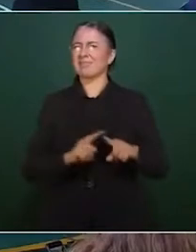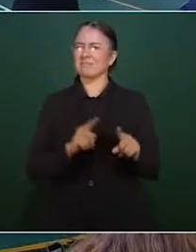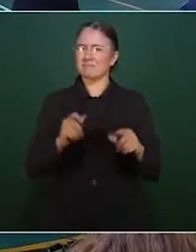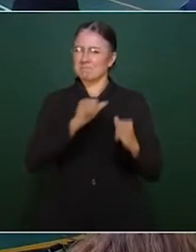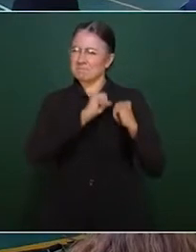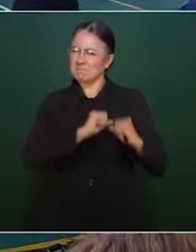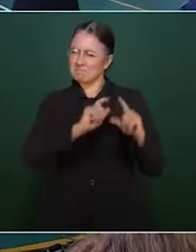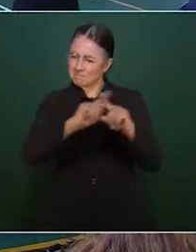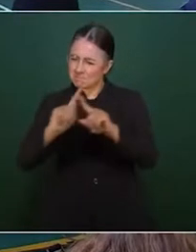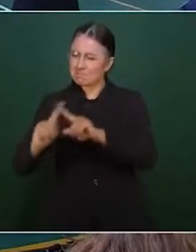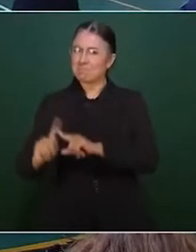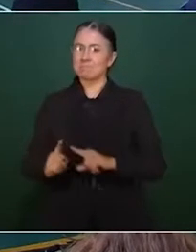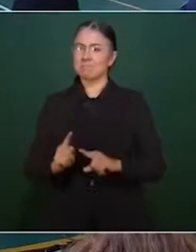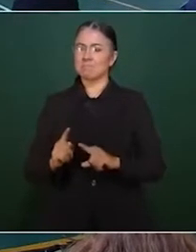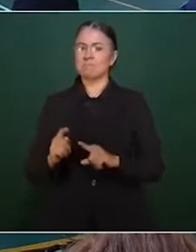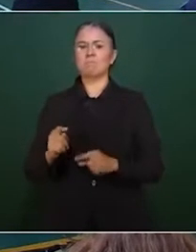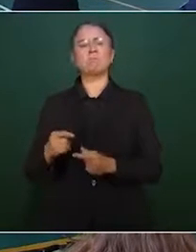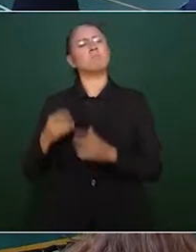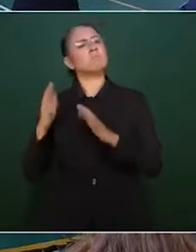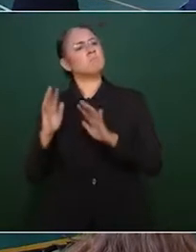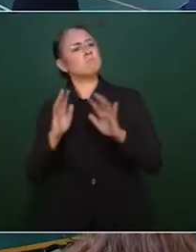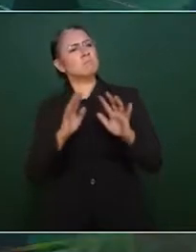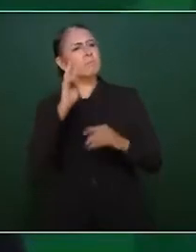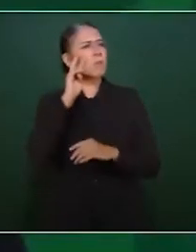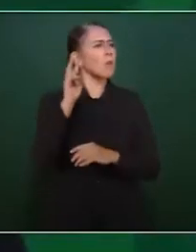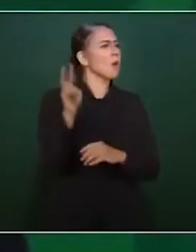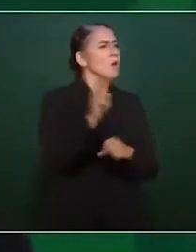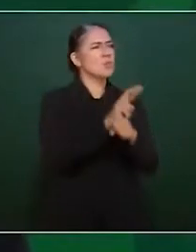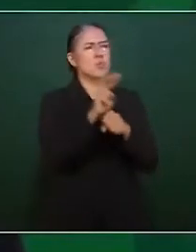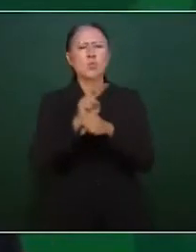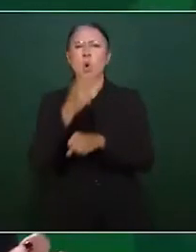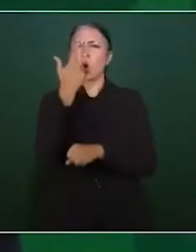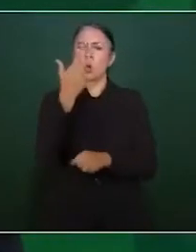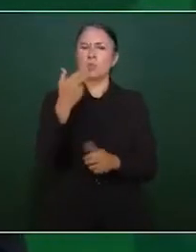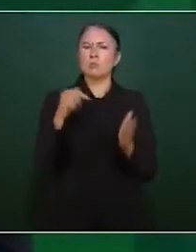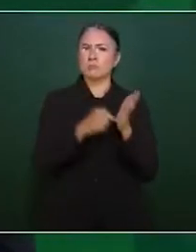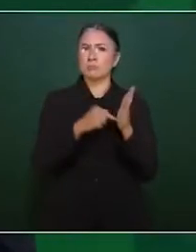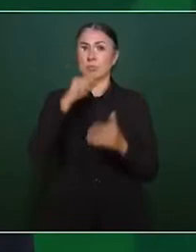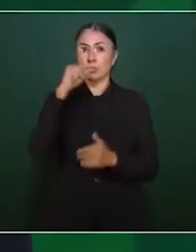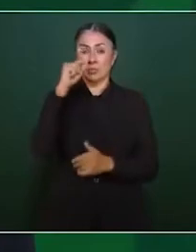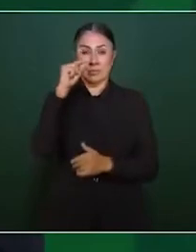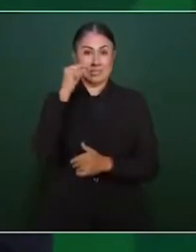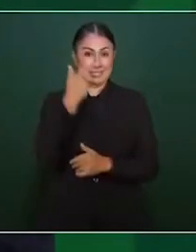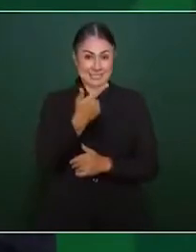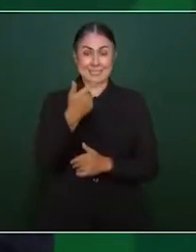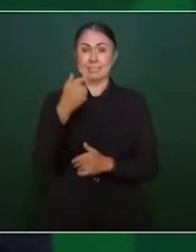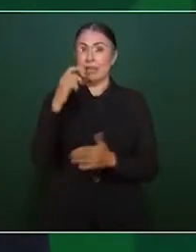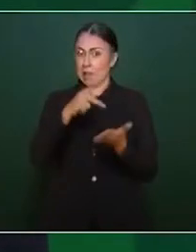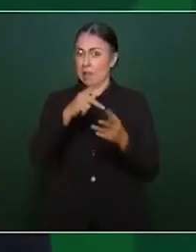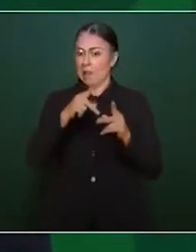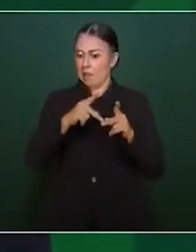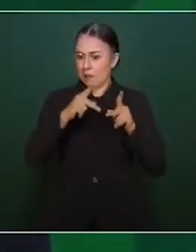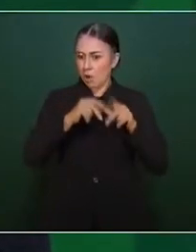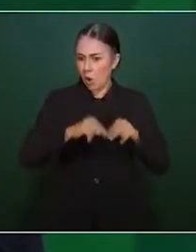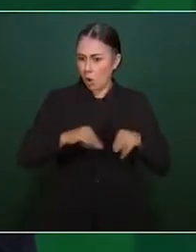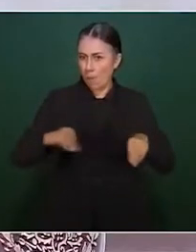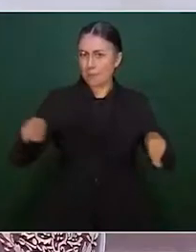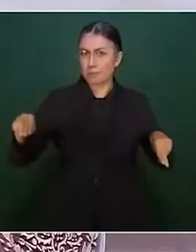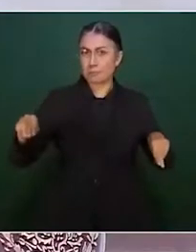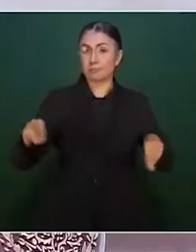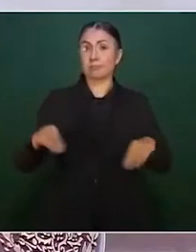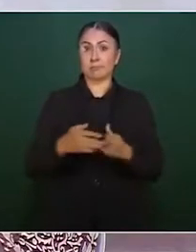recorrido de supervisión de 8.7 kilómetros por las obras del tren que conectará a la Ciudad de México